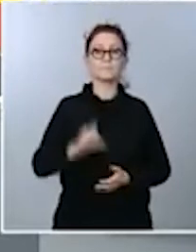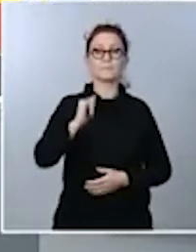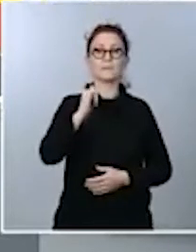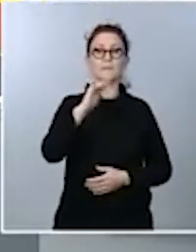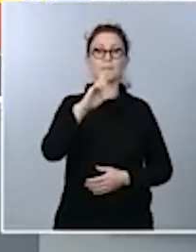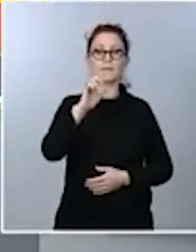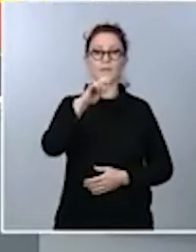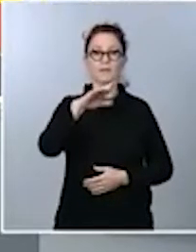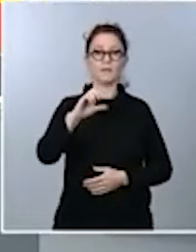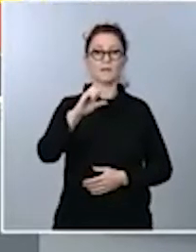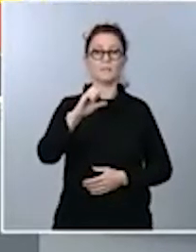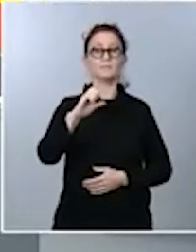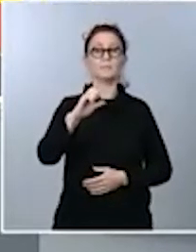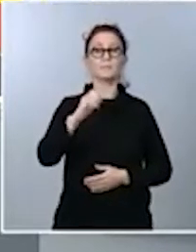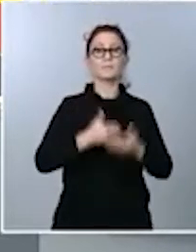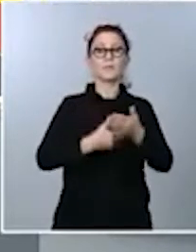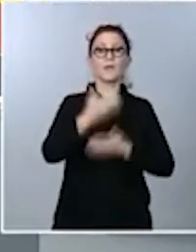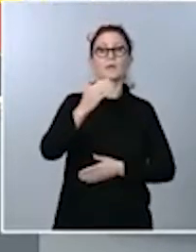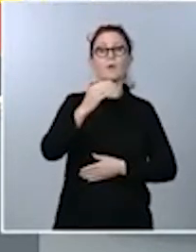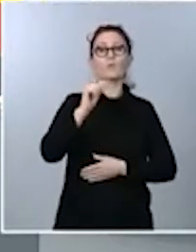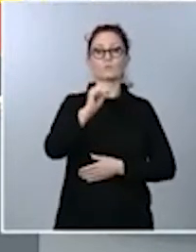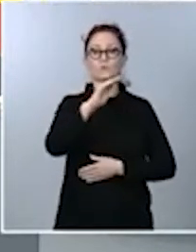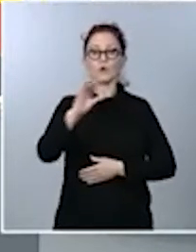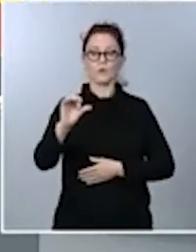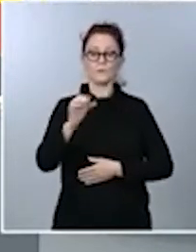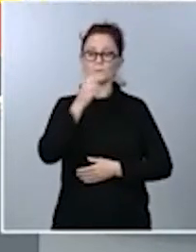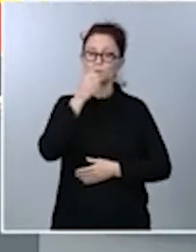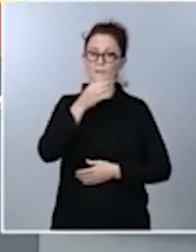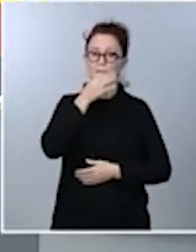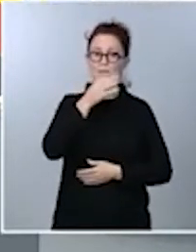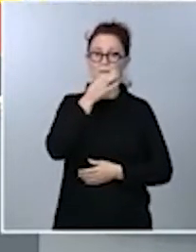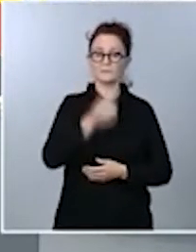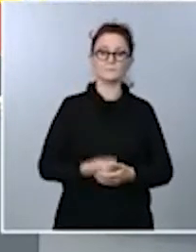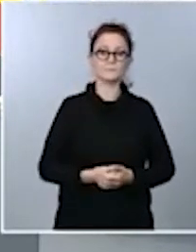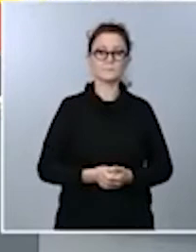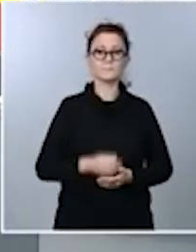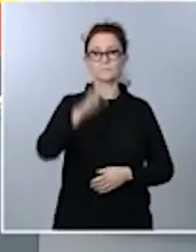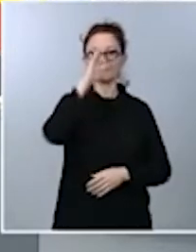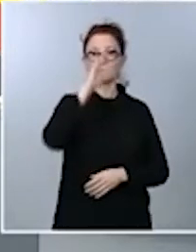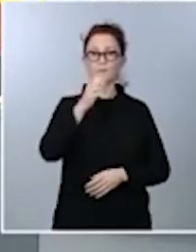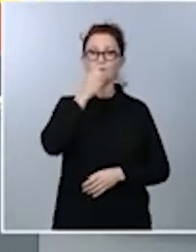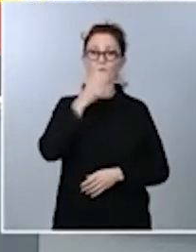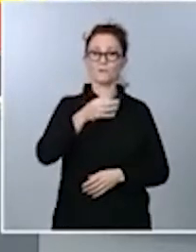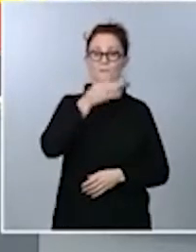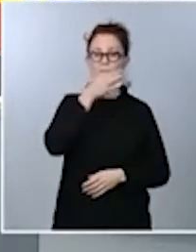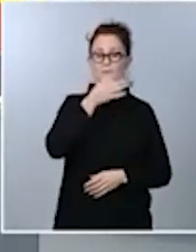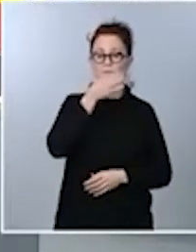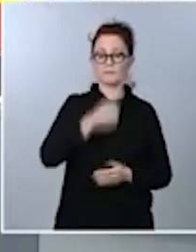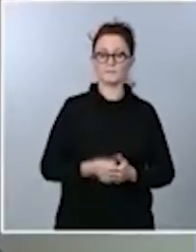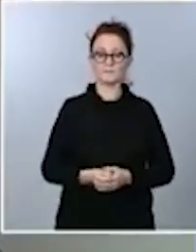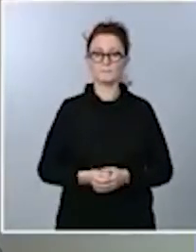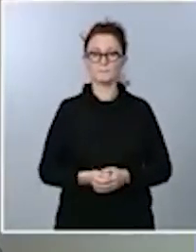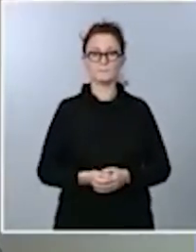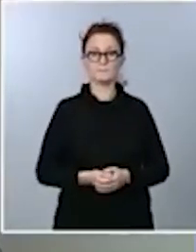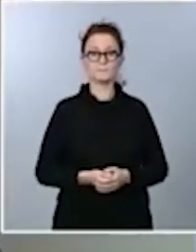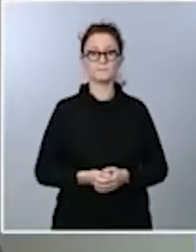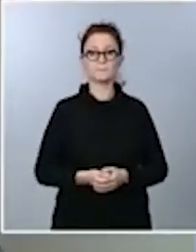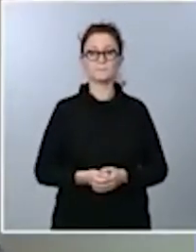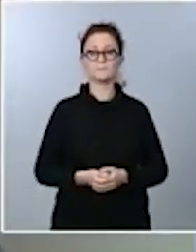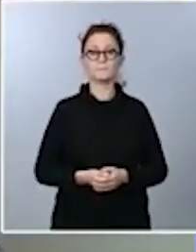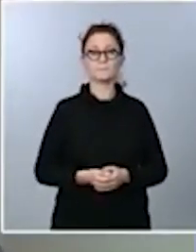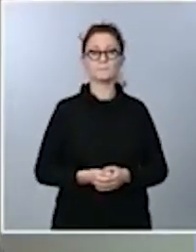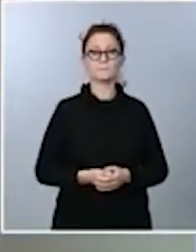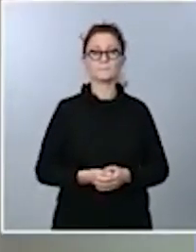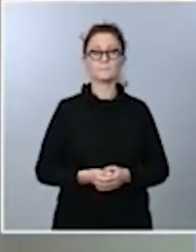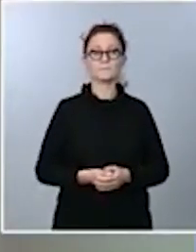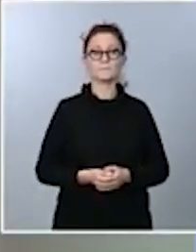de eldiario.es. Irene, buenas tardes. Hola, ¿qué tal? Buenas tardes. Yo, en primer lugar, tenía una serie de dudas